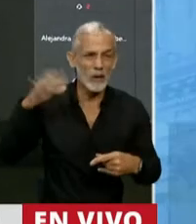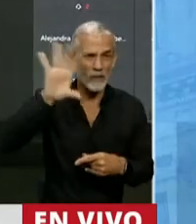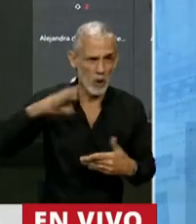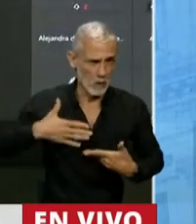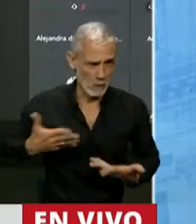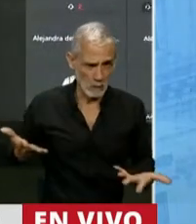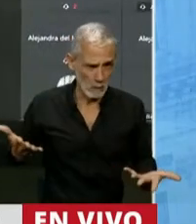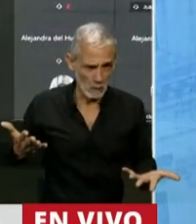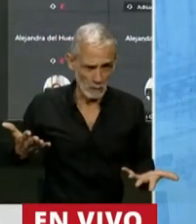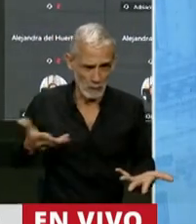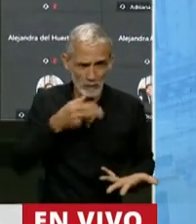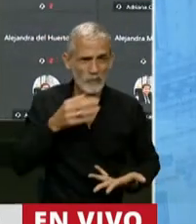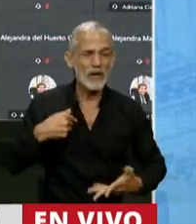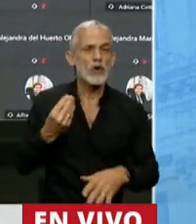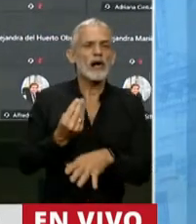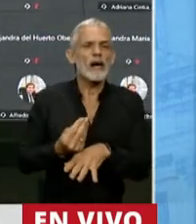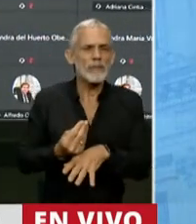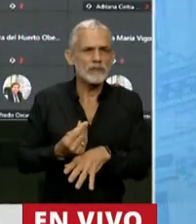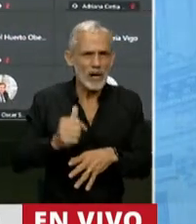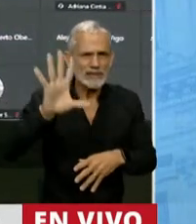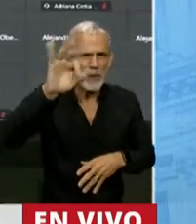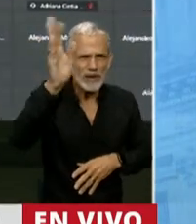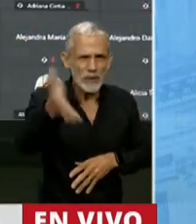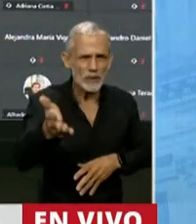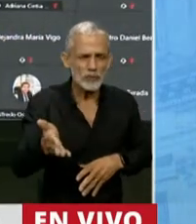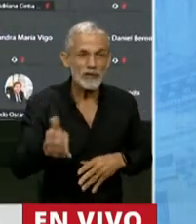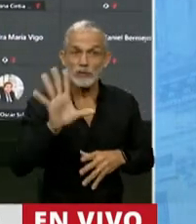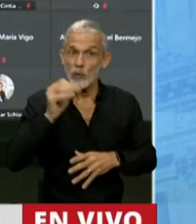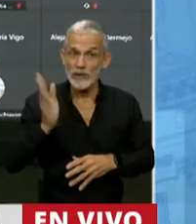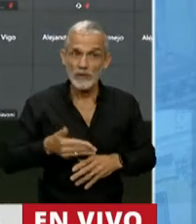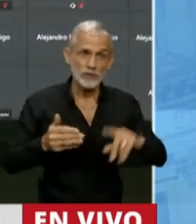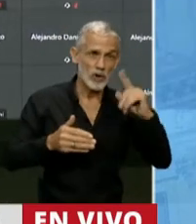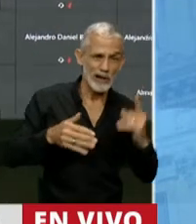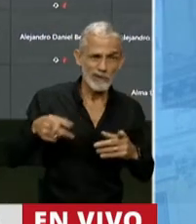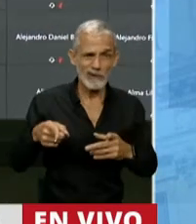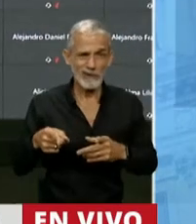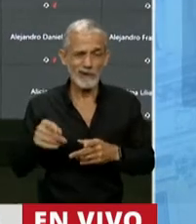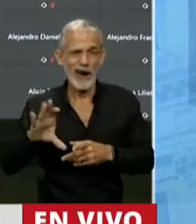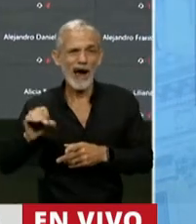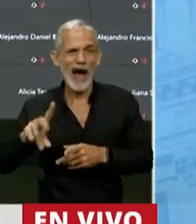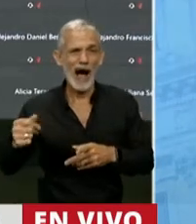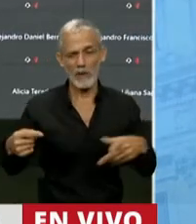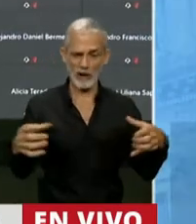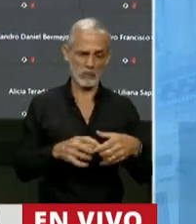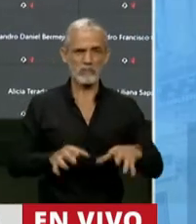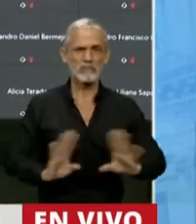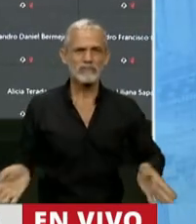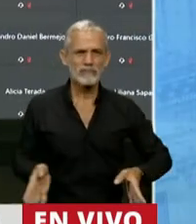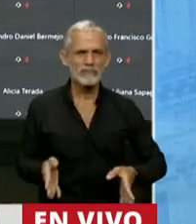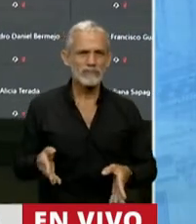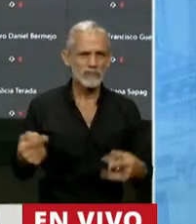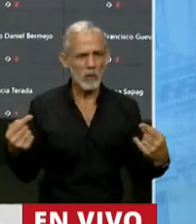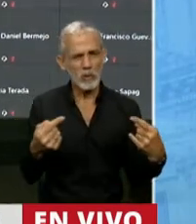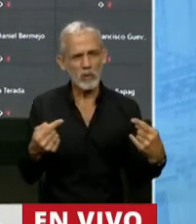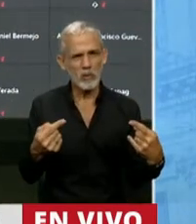representamos al otro casi 50% de nuestra Argentina? Cava y Buenos Aires, Presidente, ya lo dijeron,